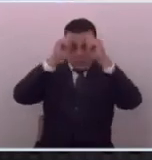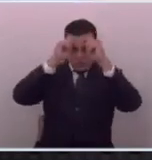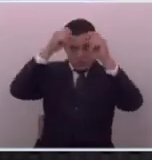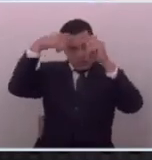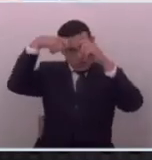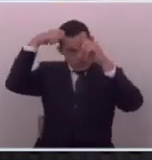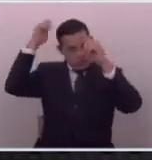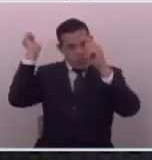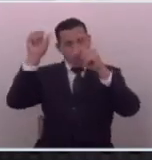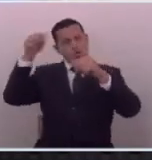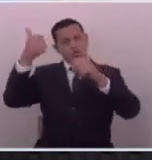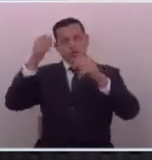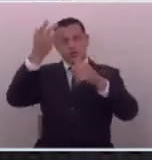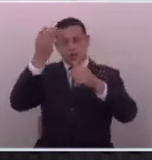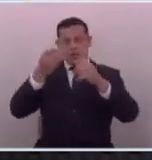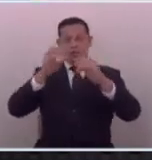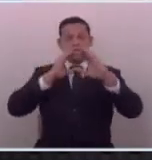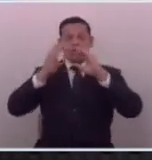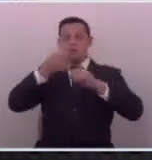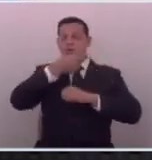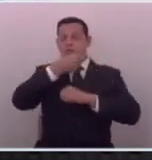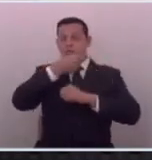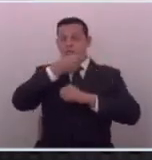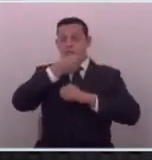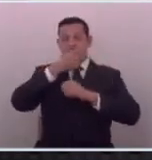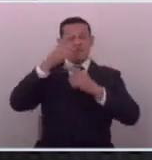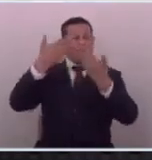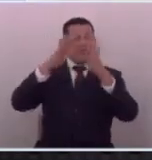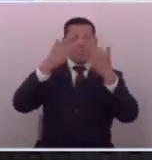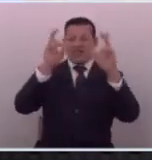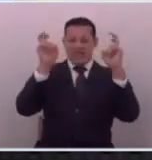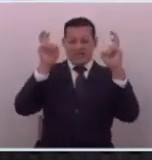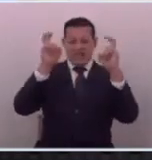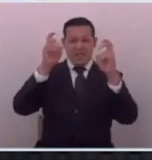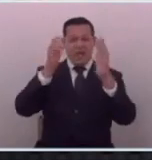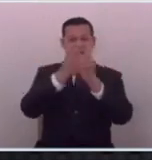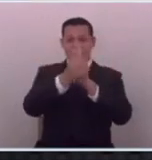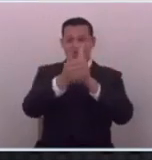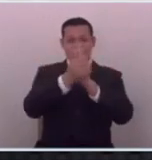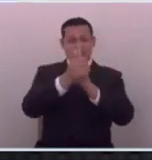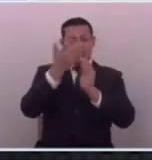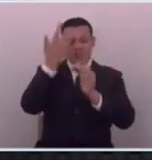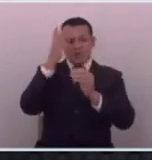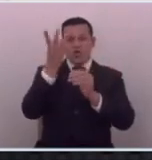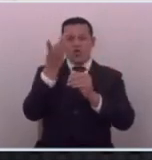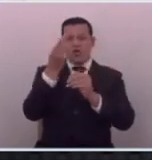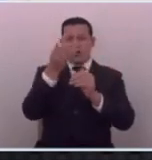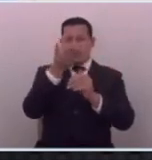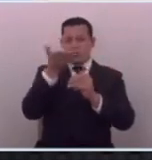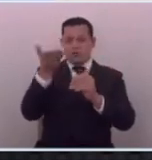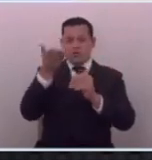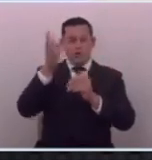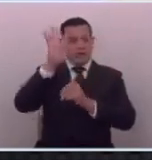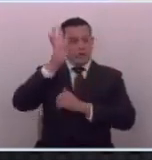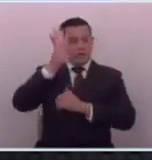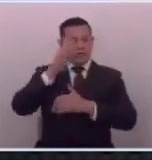y el otro día son periodistas y el otro día son etnógrafos etnólogos biólogos astronautas yo no sé cuántas cosas se ponen